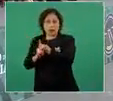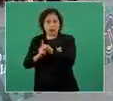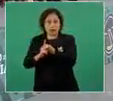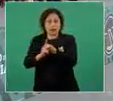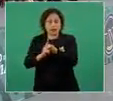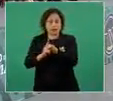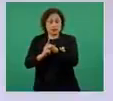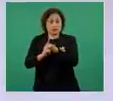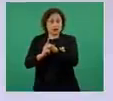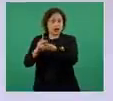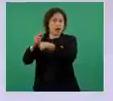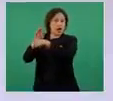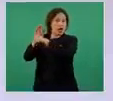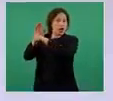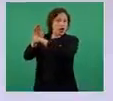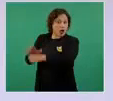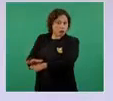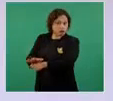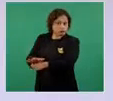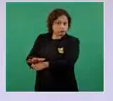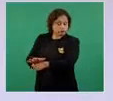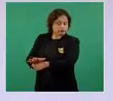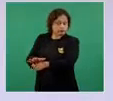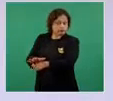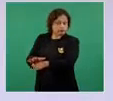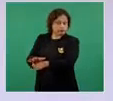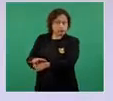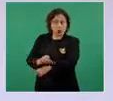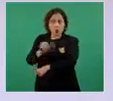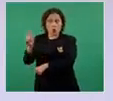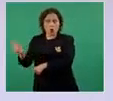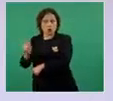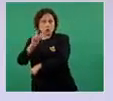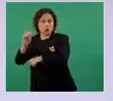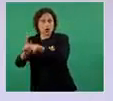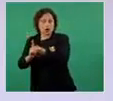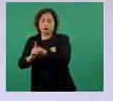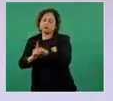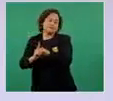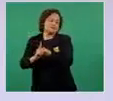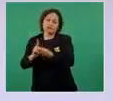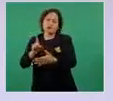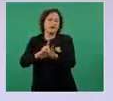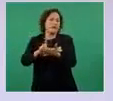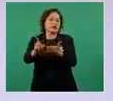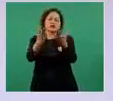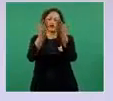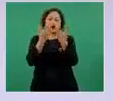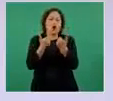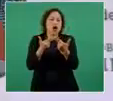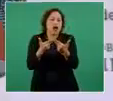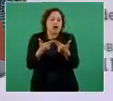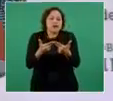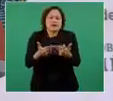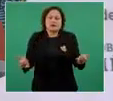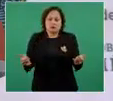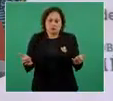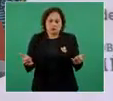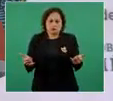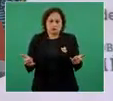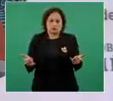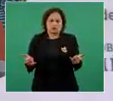someter a otro pueblo, a otro país.